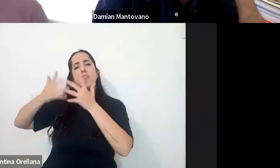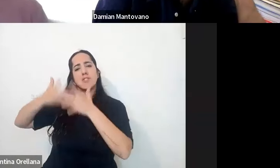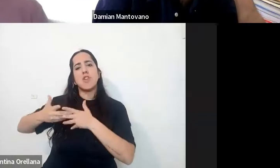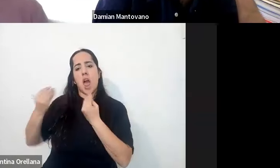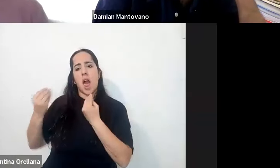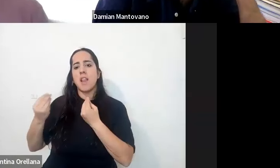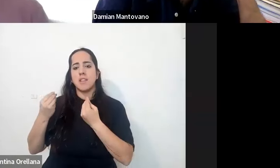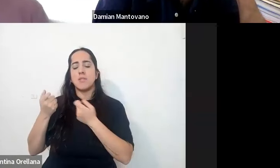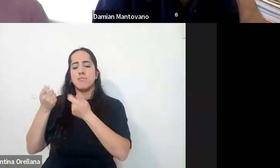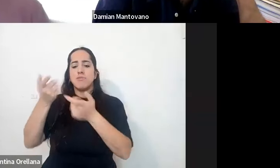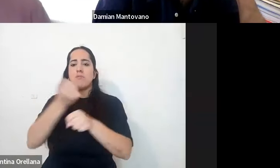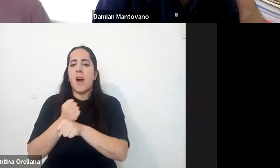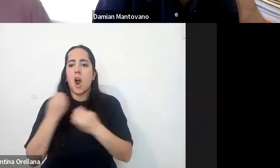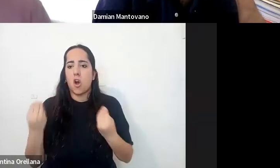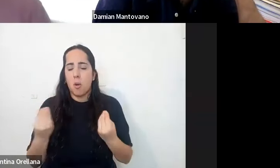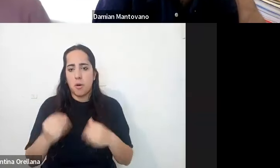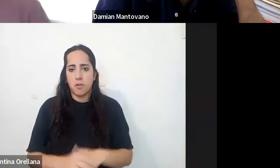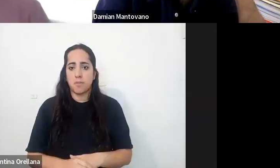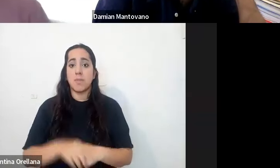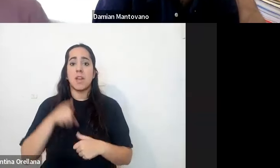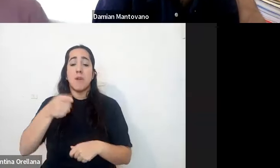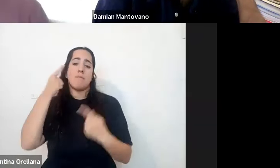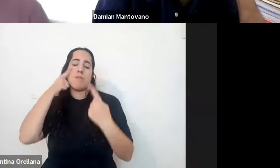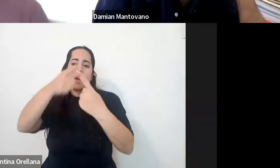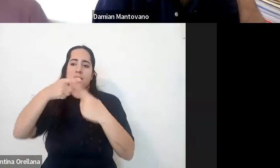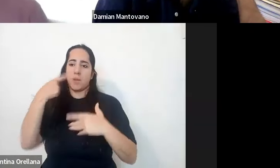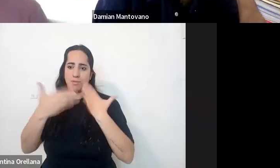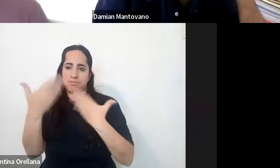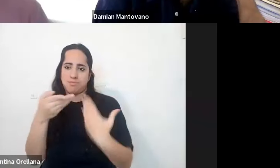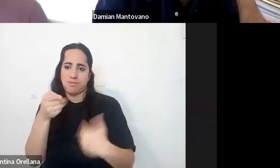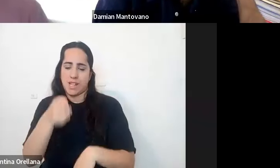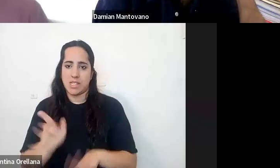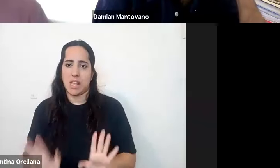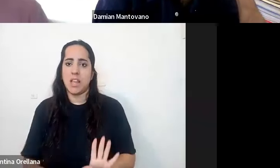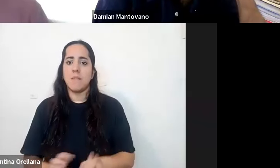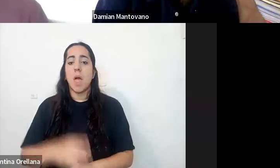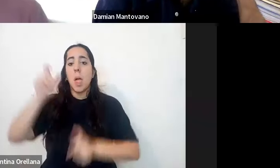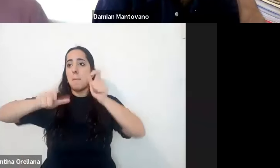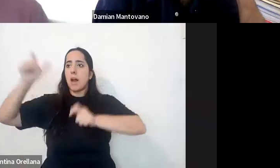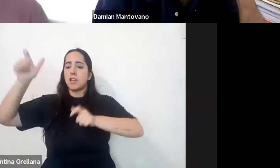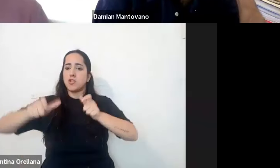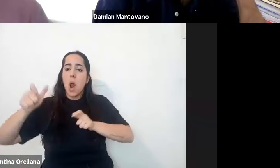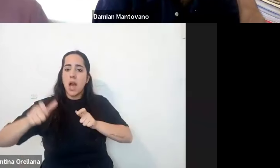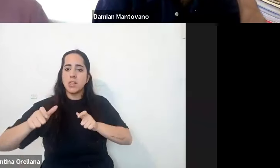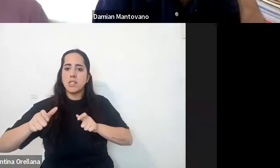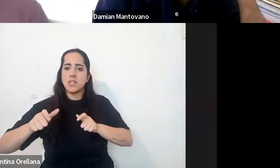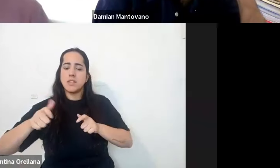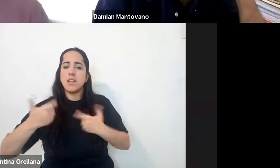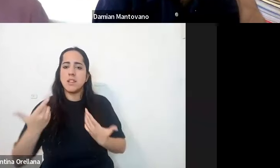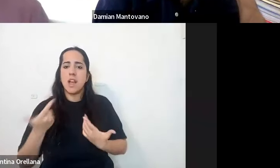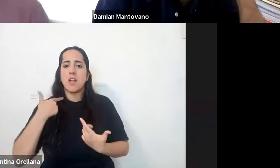actuar la idea es avanzar en ese sentido que haya personas que con su